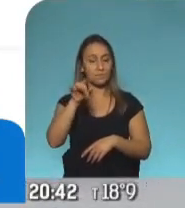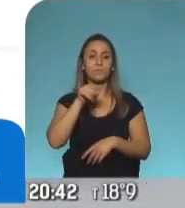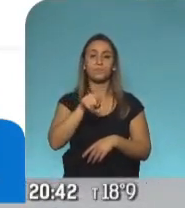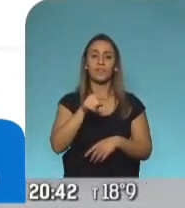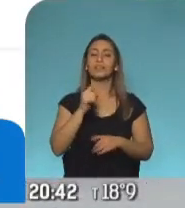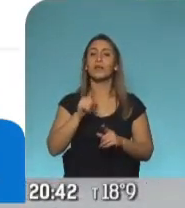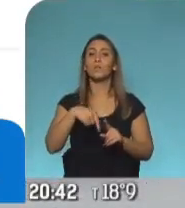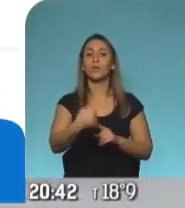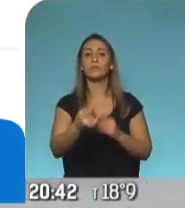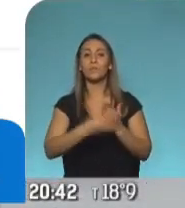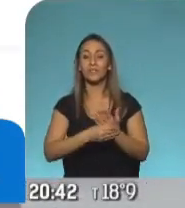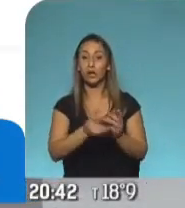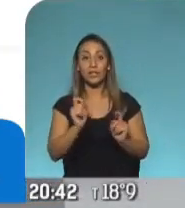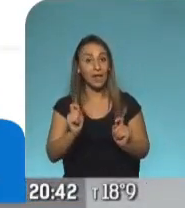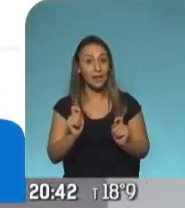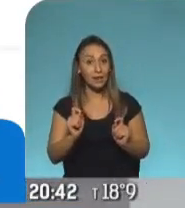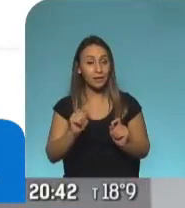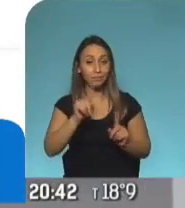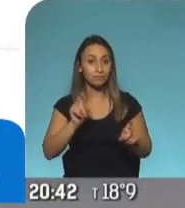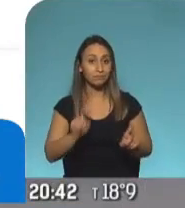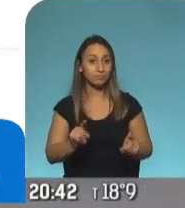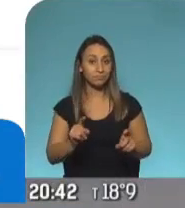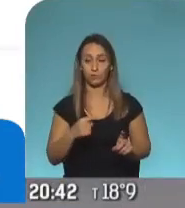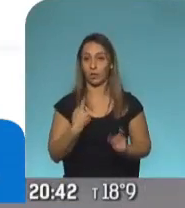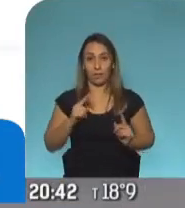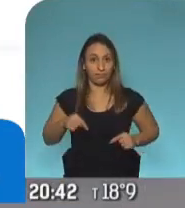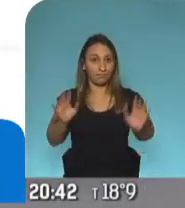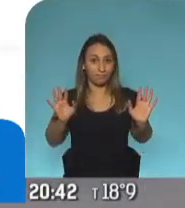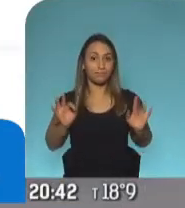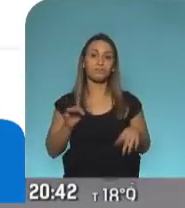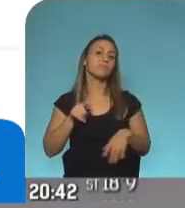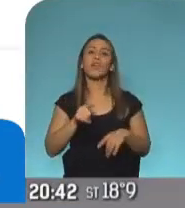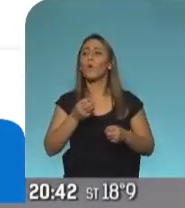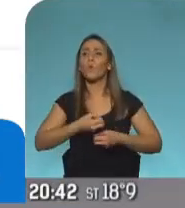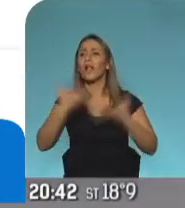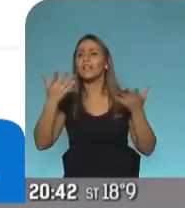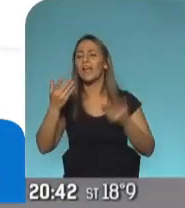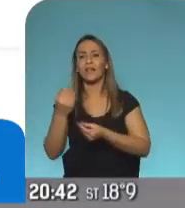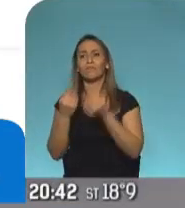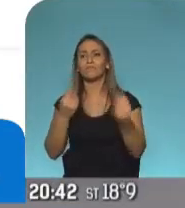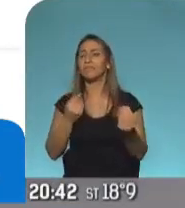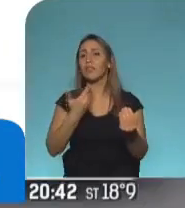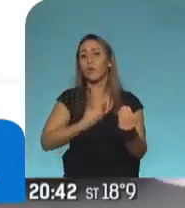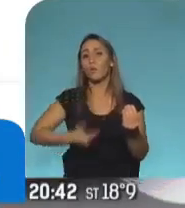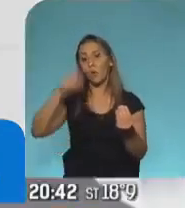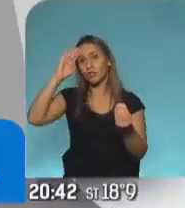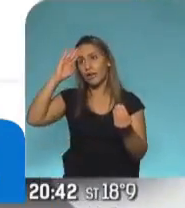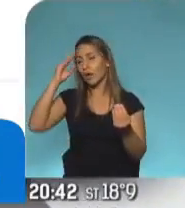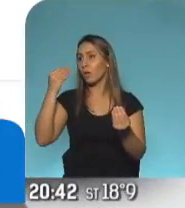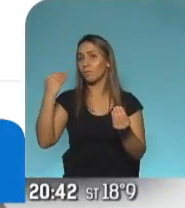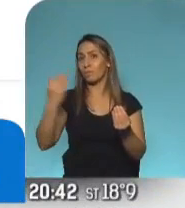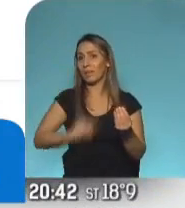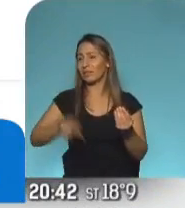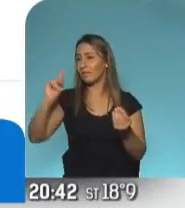¿quién será el próximo ministro? Algo que realmente todavía nosotros tampoco lo sabemos. Dice, el que sea, mientras Bolsonaro sea presidente no va a variar mucho